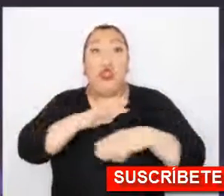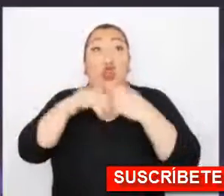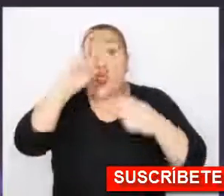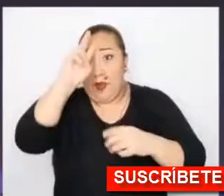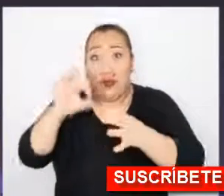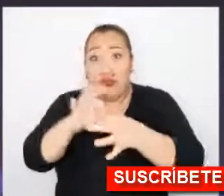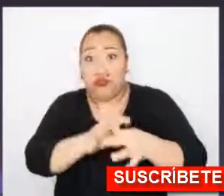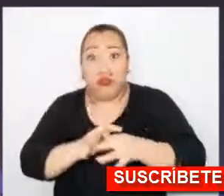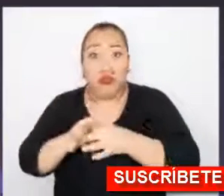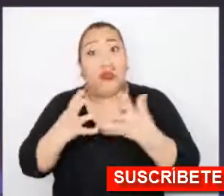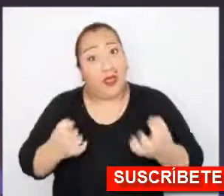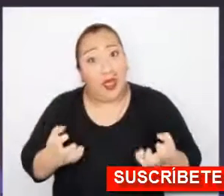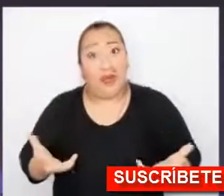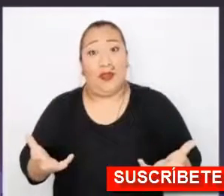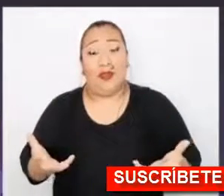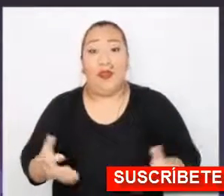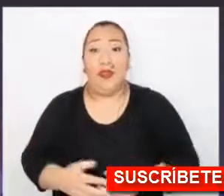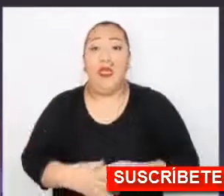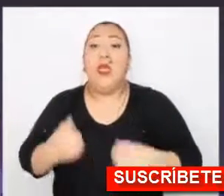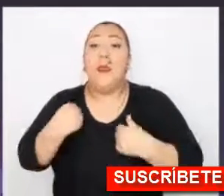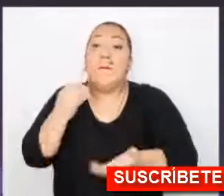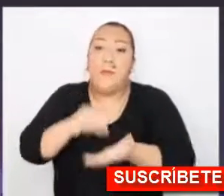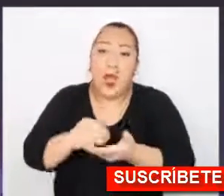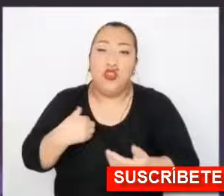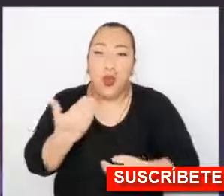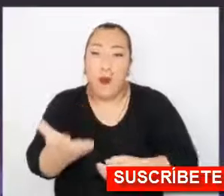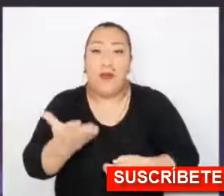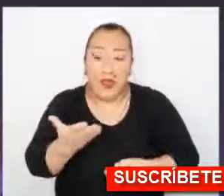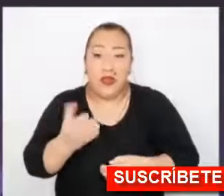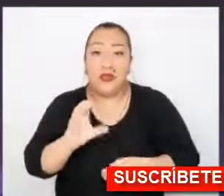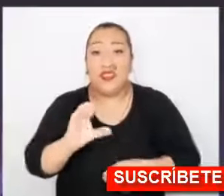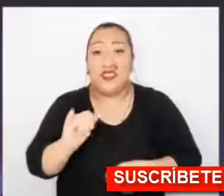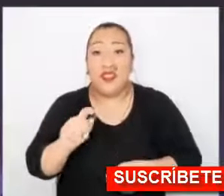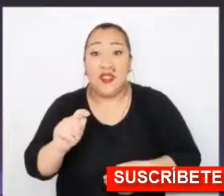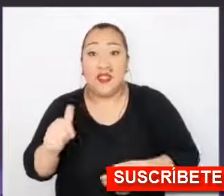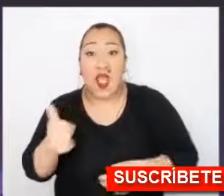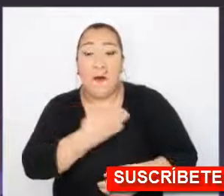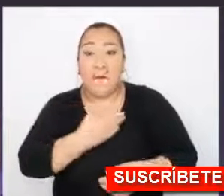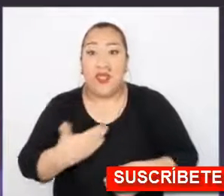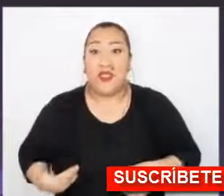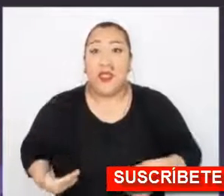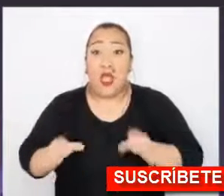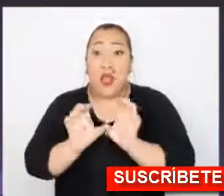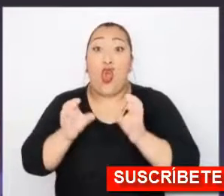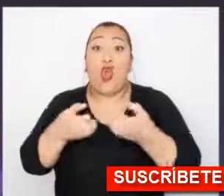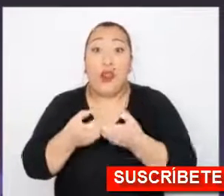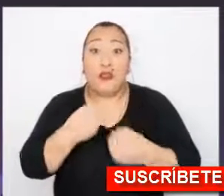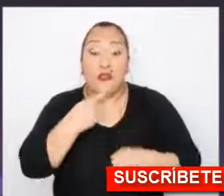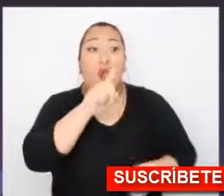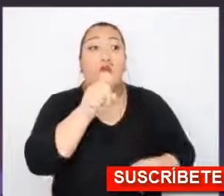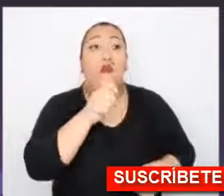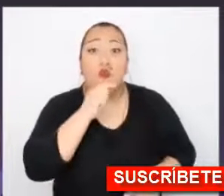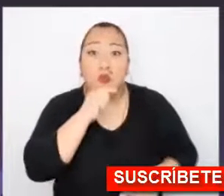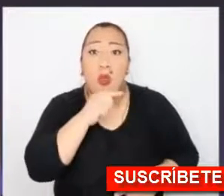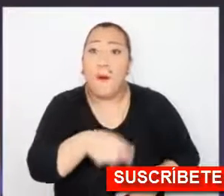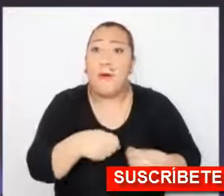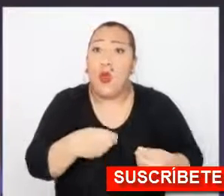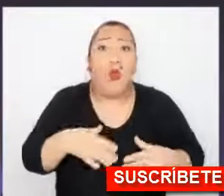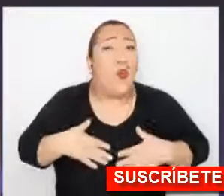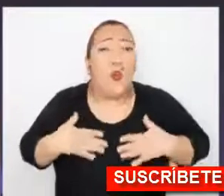abrumador consenso. Y también voy a pedir cita a la Presidenta del Congreso